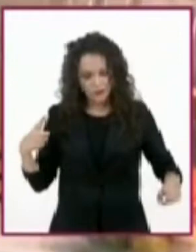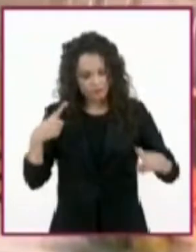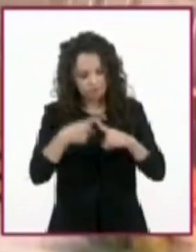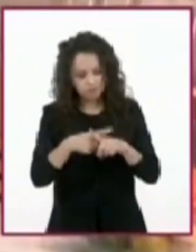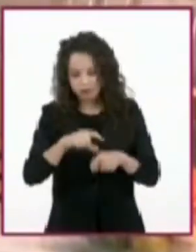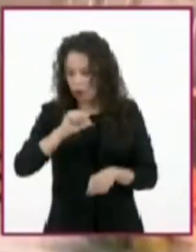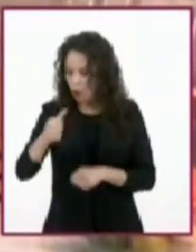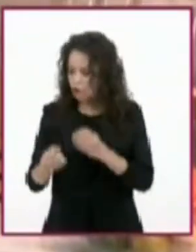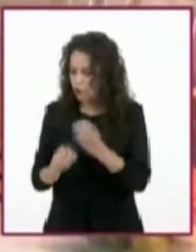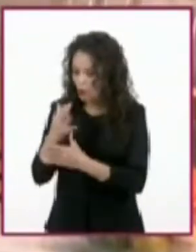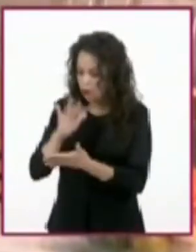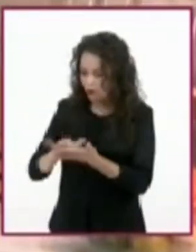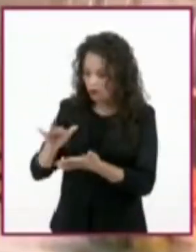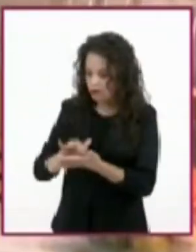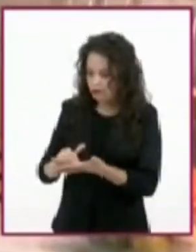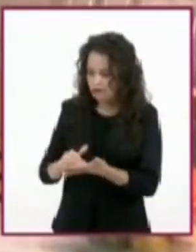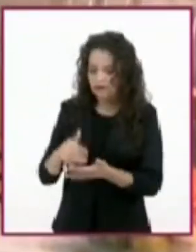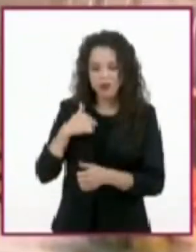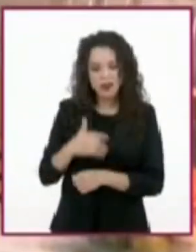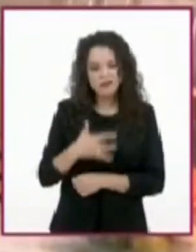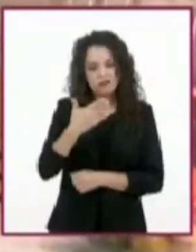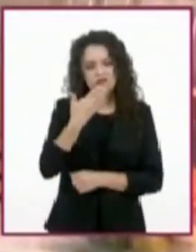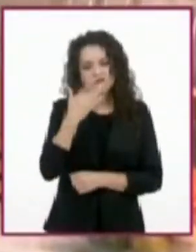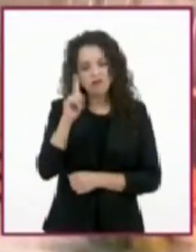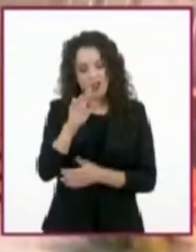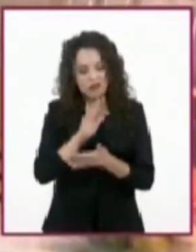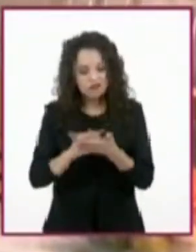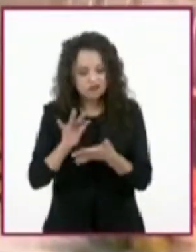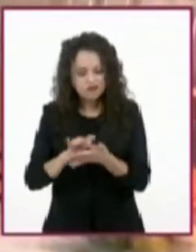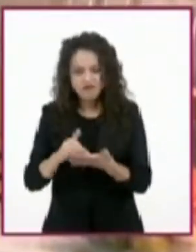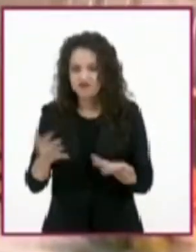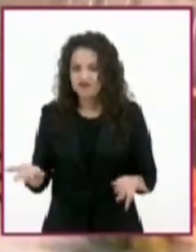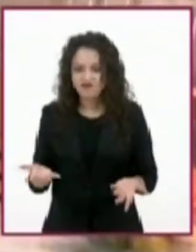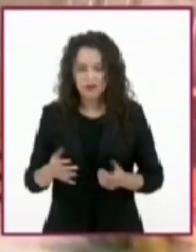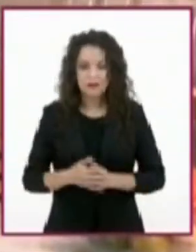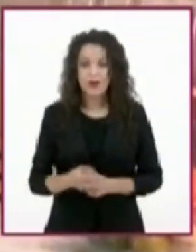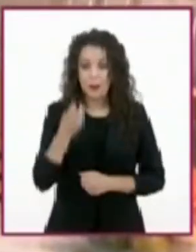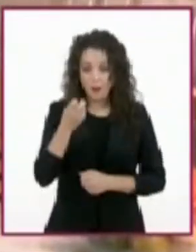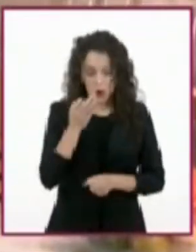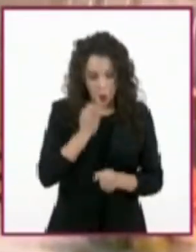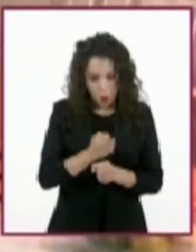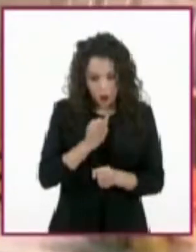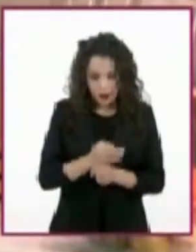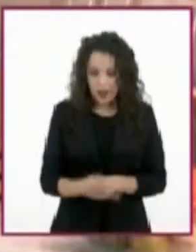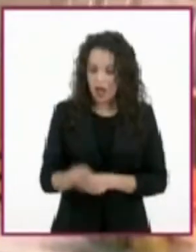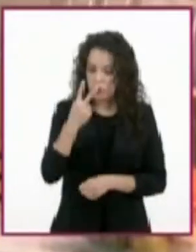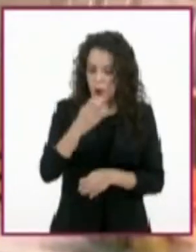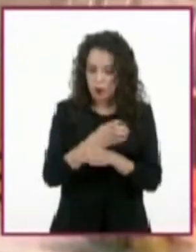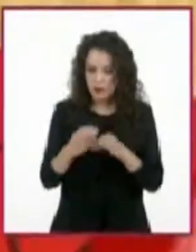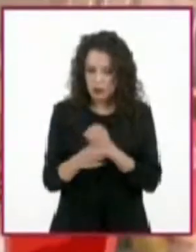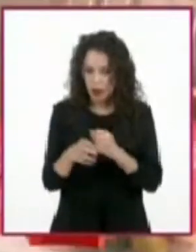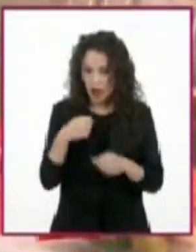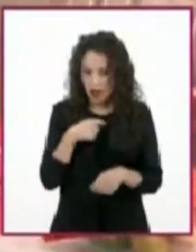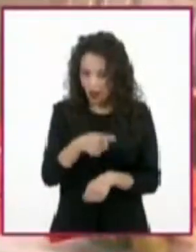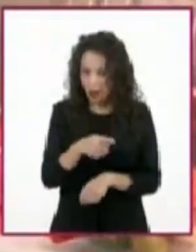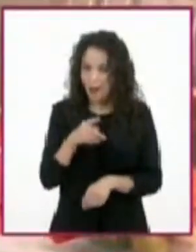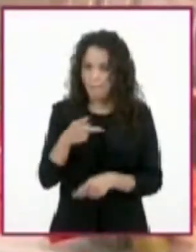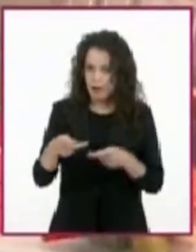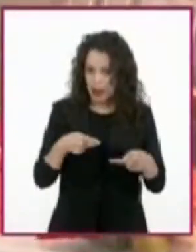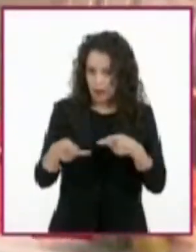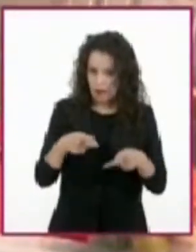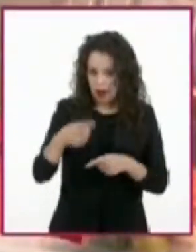el disfrute de la lectura. Por eso, hoy voy a preparar dos recetas para mostrar a nuestros televidentes